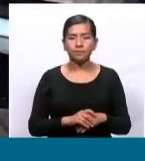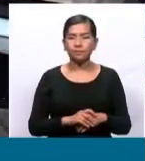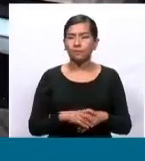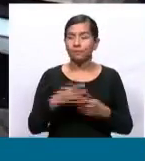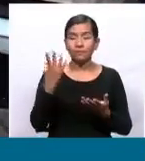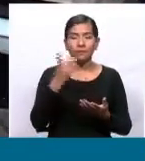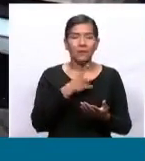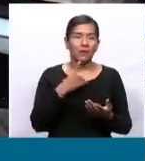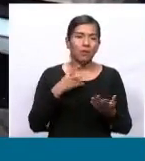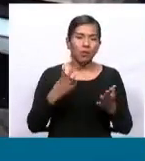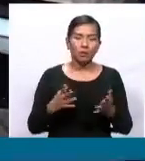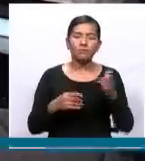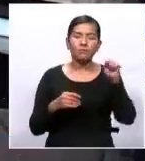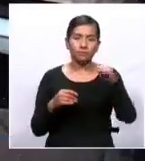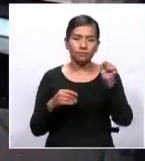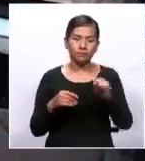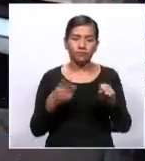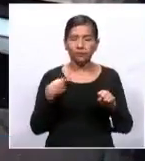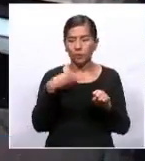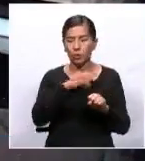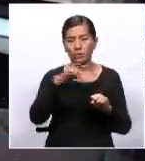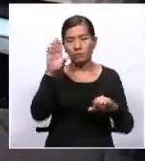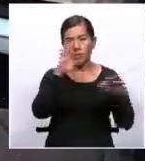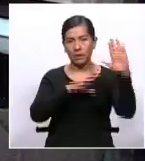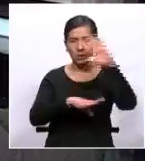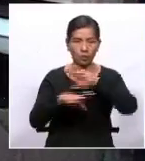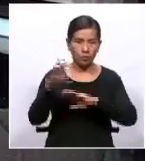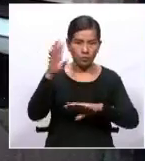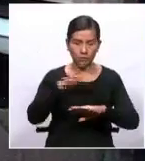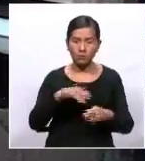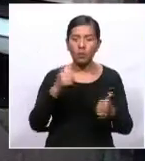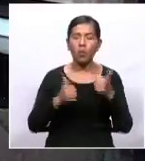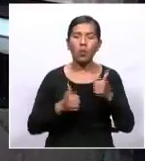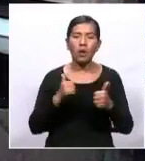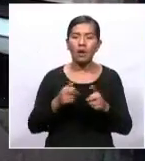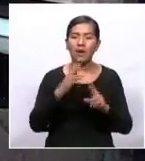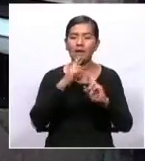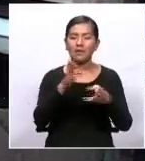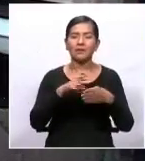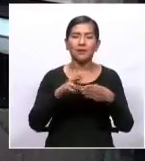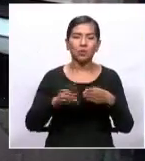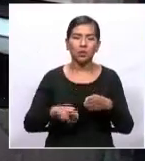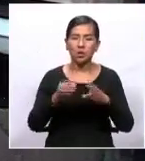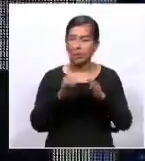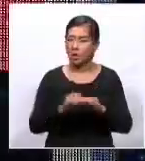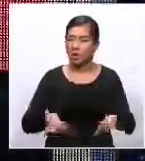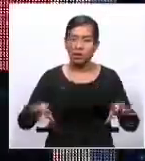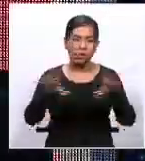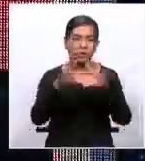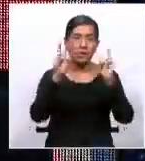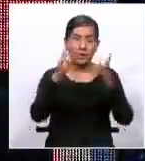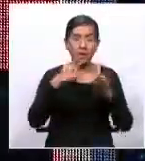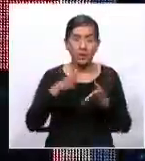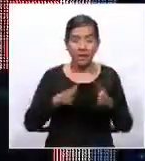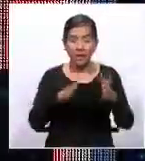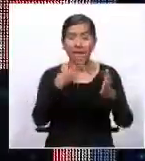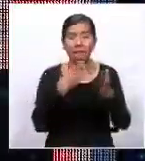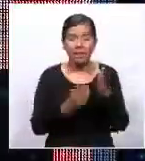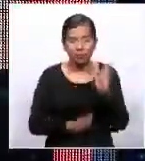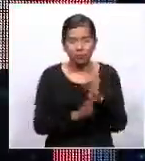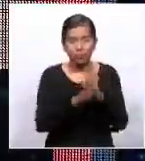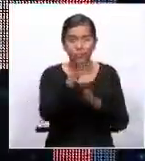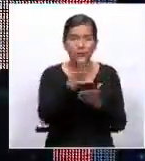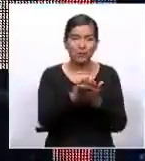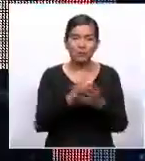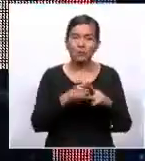Diputado, realmente nos preocupa cuál vaya a ser el resultado global de lo que venía siendo un camino de recuperación económica.